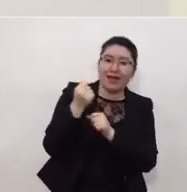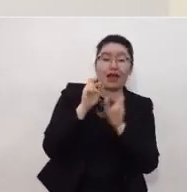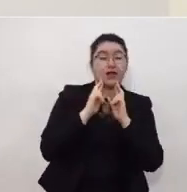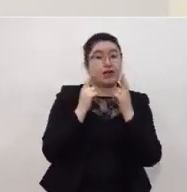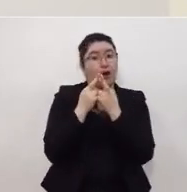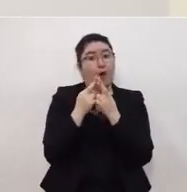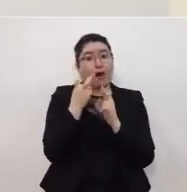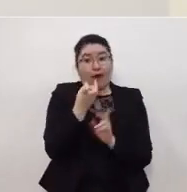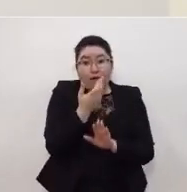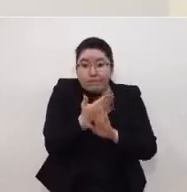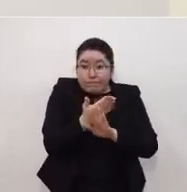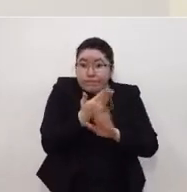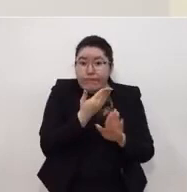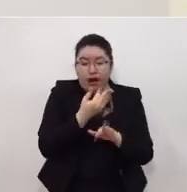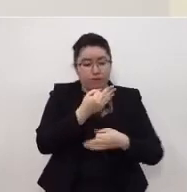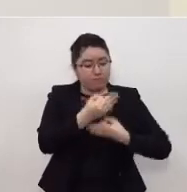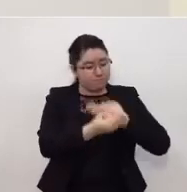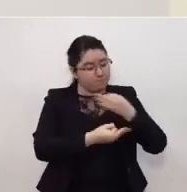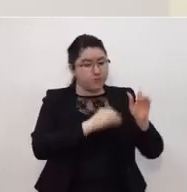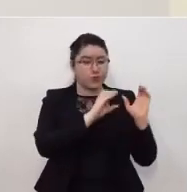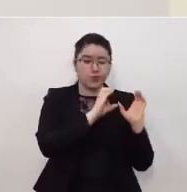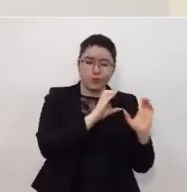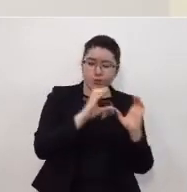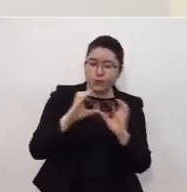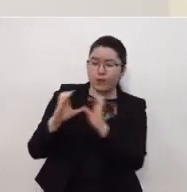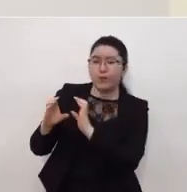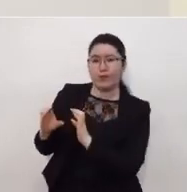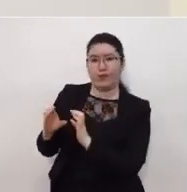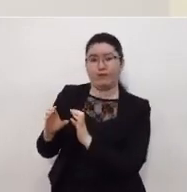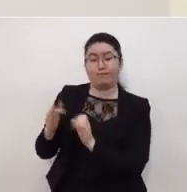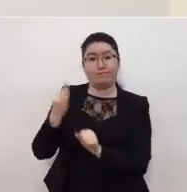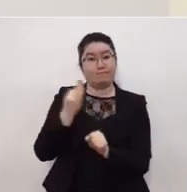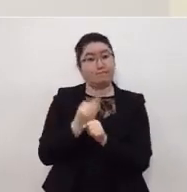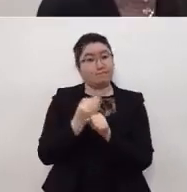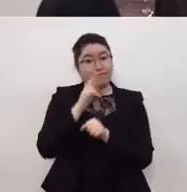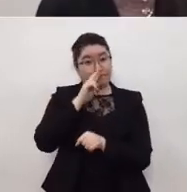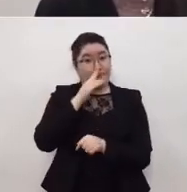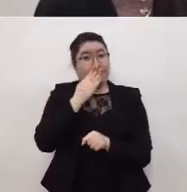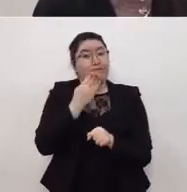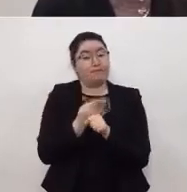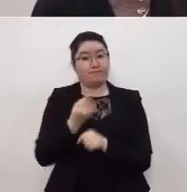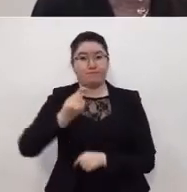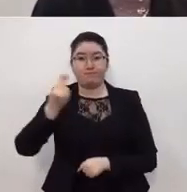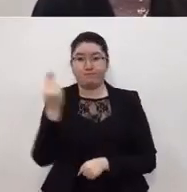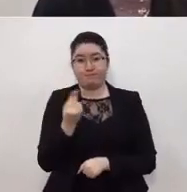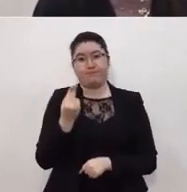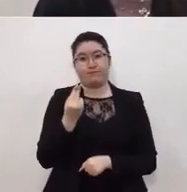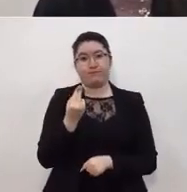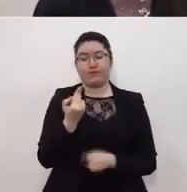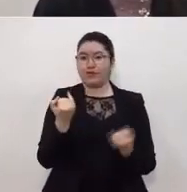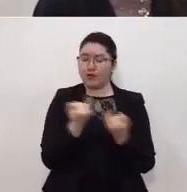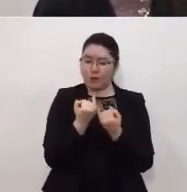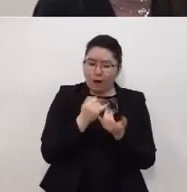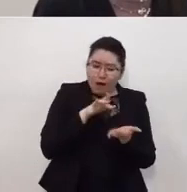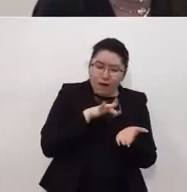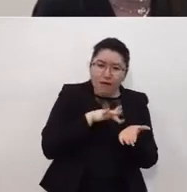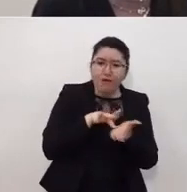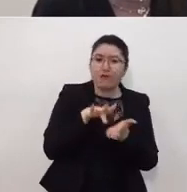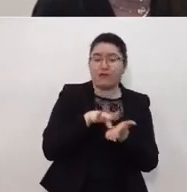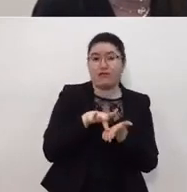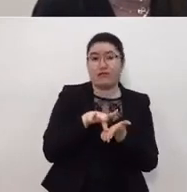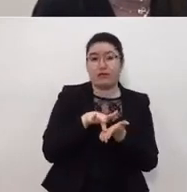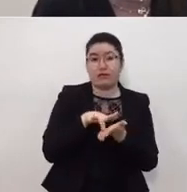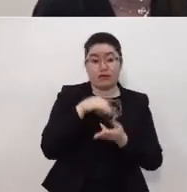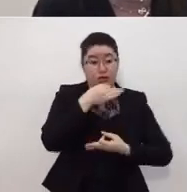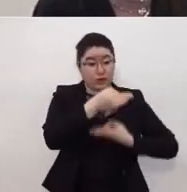para cuidar de la salud de todos es un momento de ser responsables de ser solidarios y de que entre